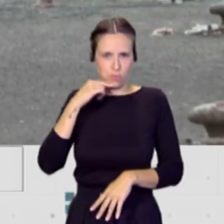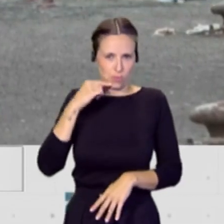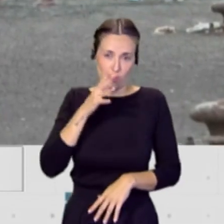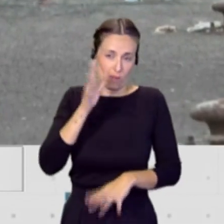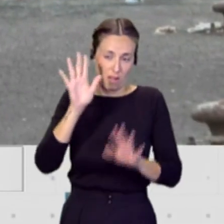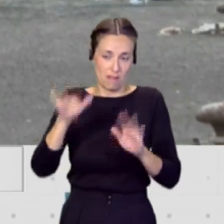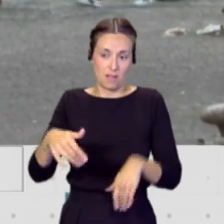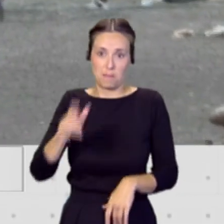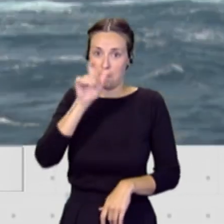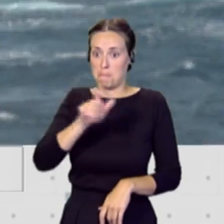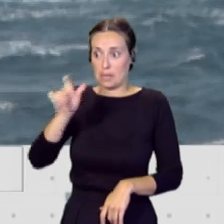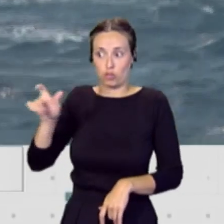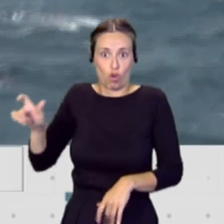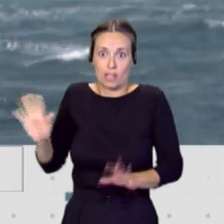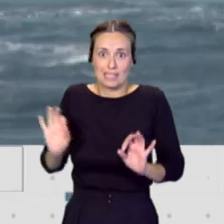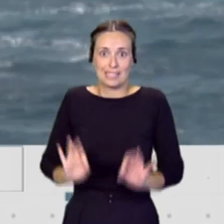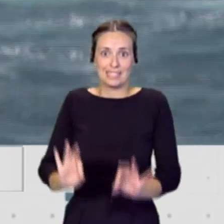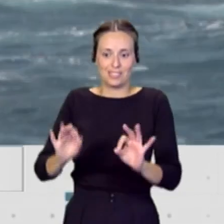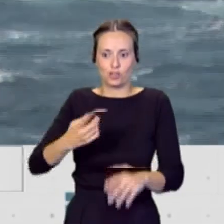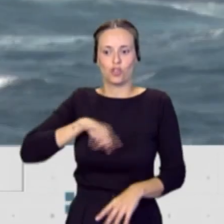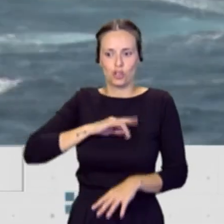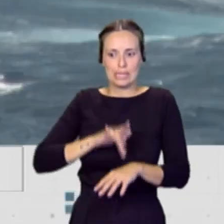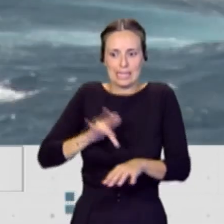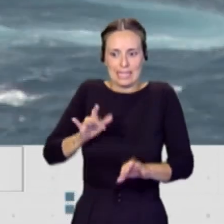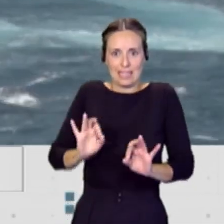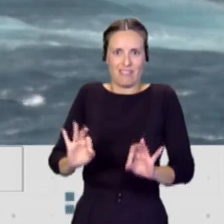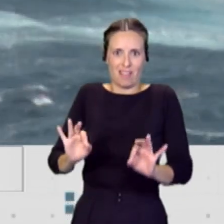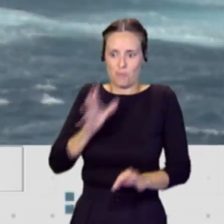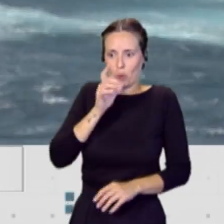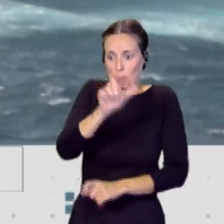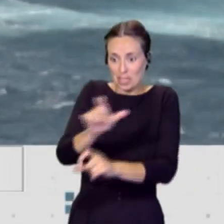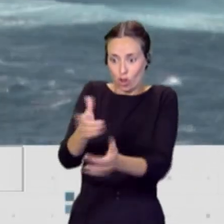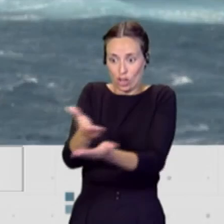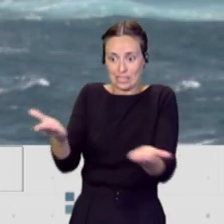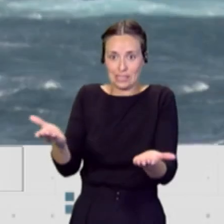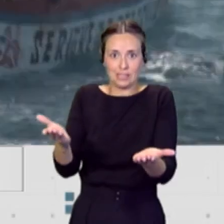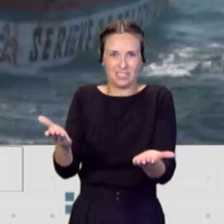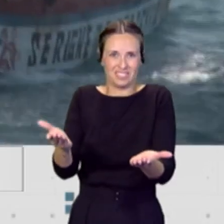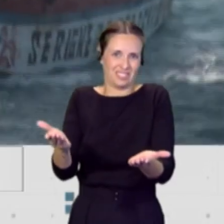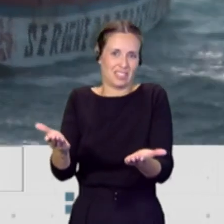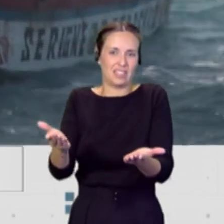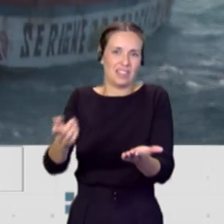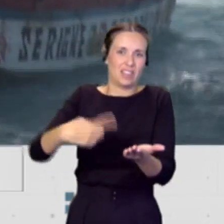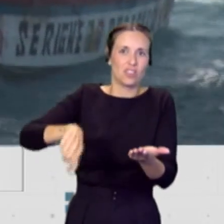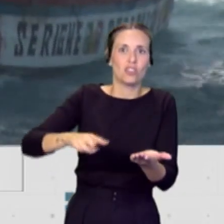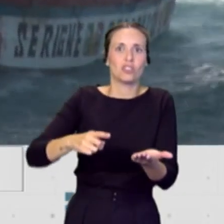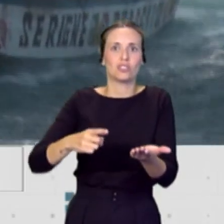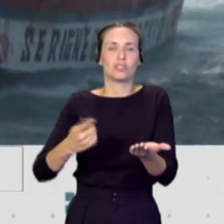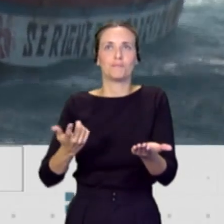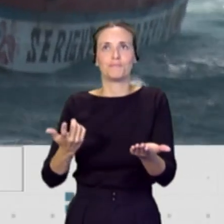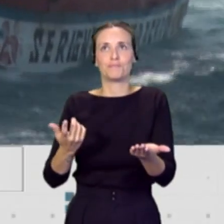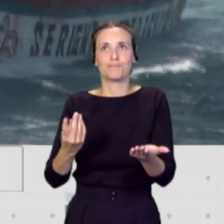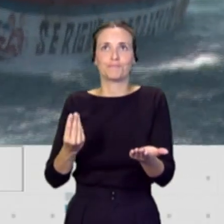humanos y tenemos una sensibilidad para con esas personas, en definitiva, que se están muchas veces emigrando o hablando,